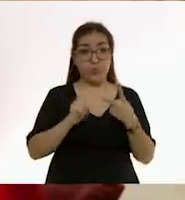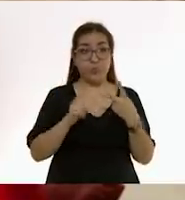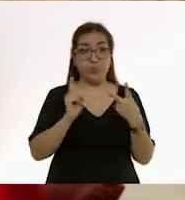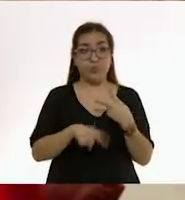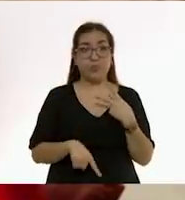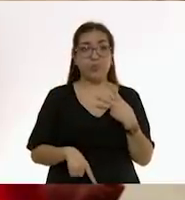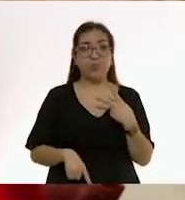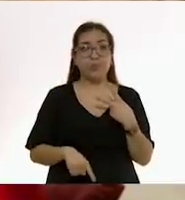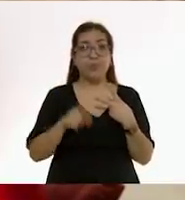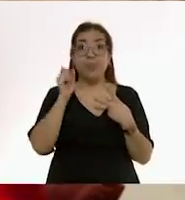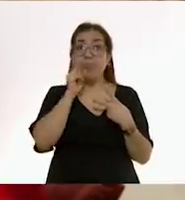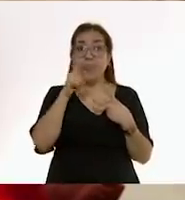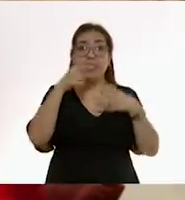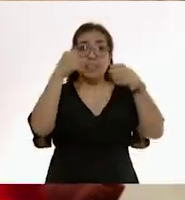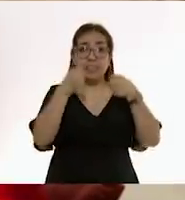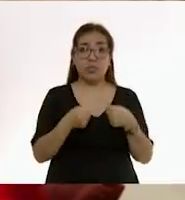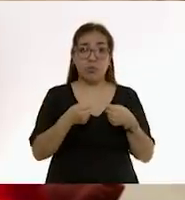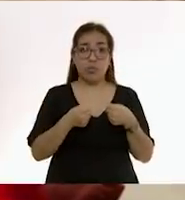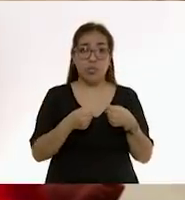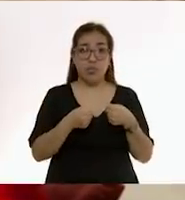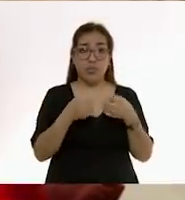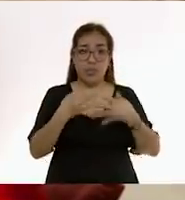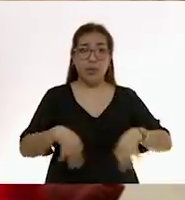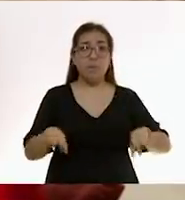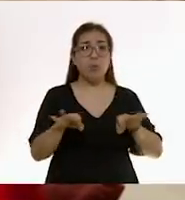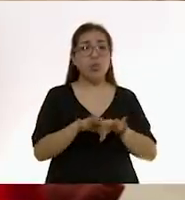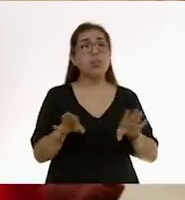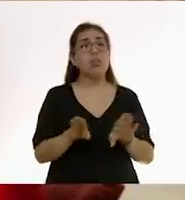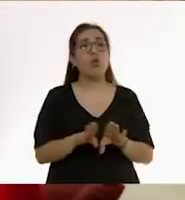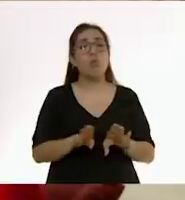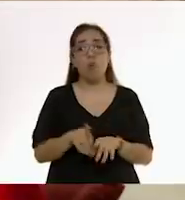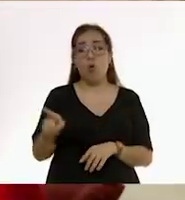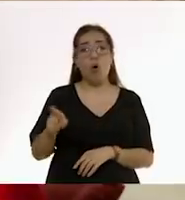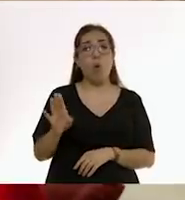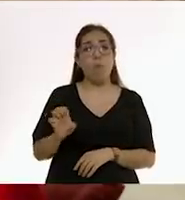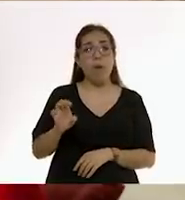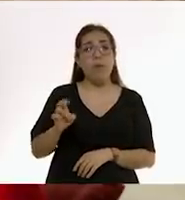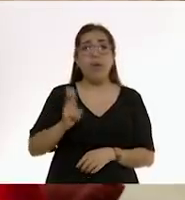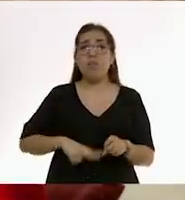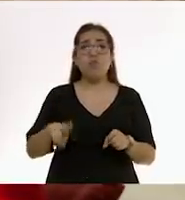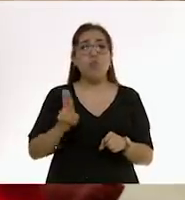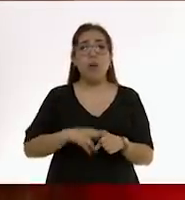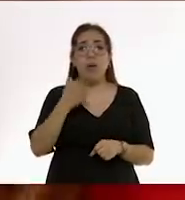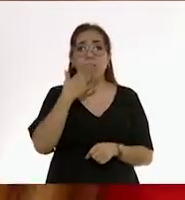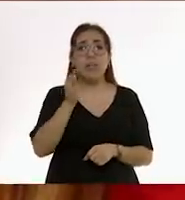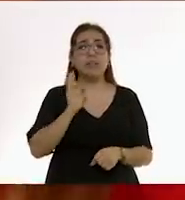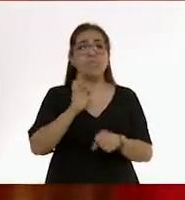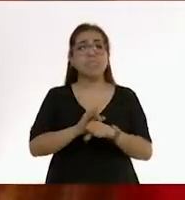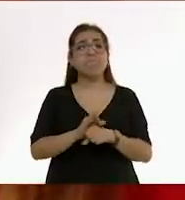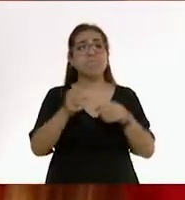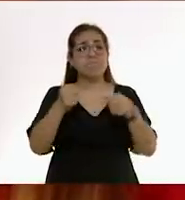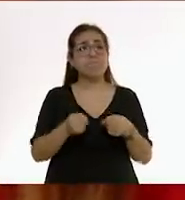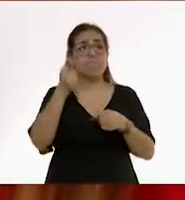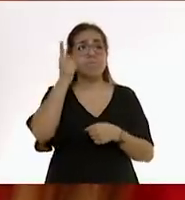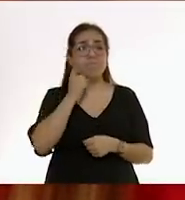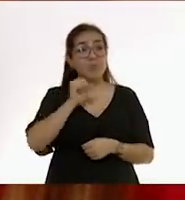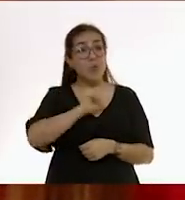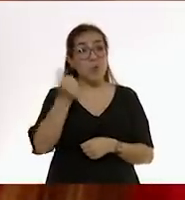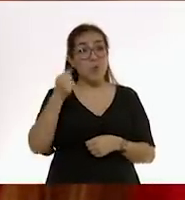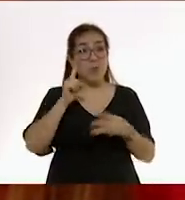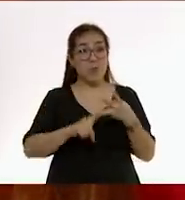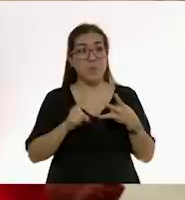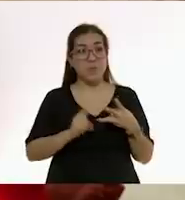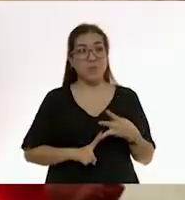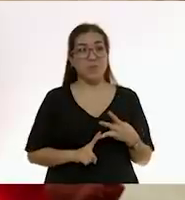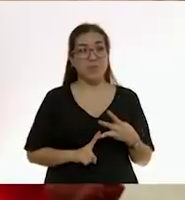vamos a platicar sobre la seguridad, que eso es bien importante. ¿Cómo logramos que nuestros bebés duerman seguros? Y al final, la parte que todos esperamos.